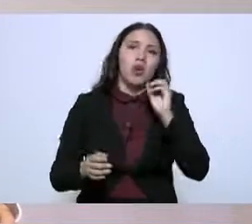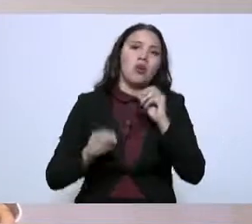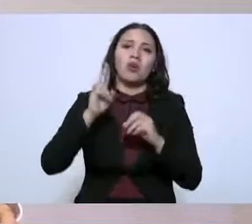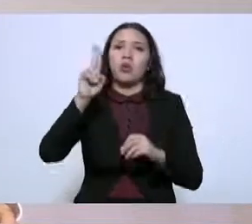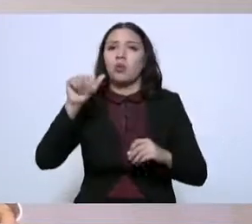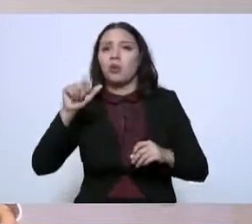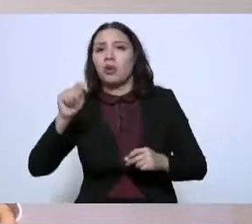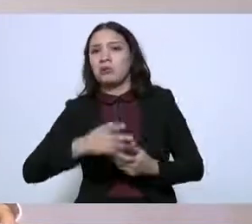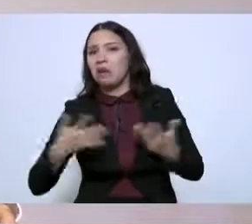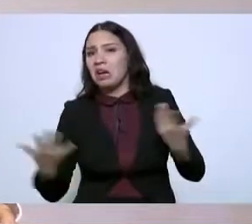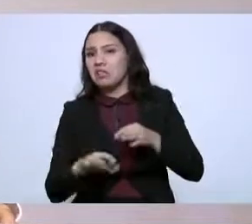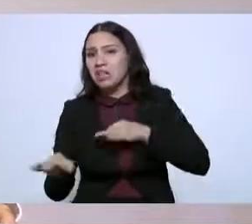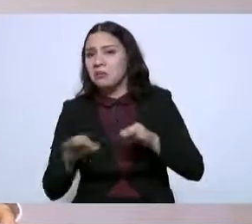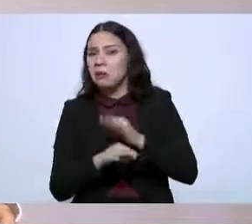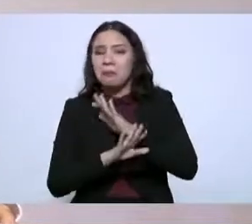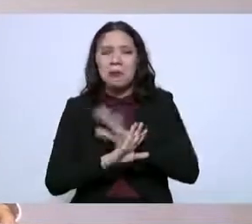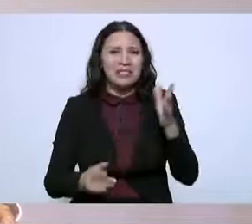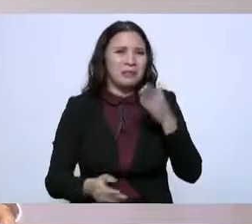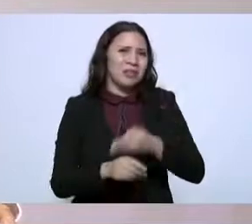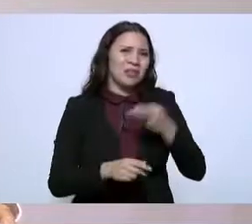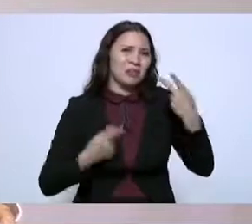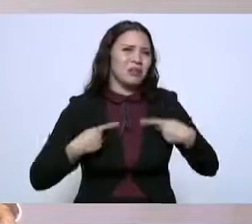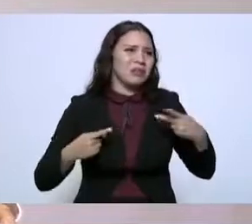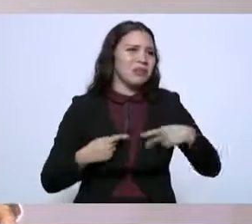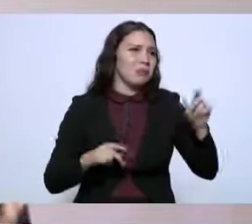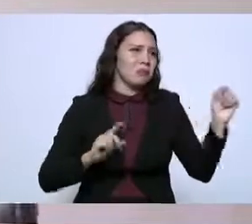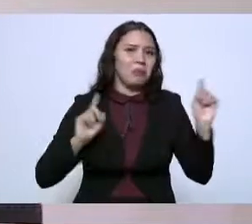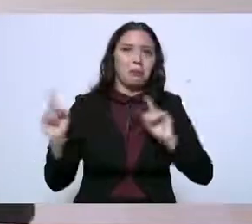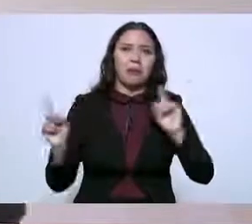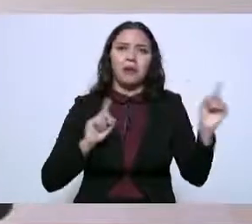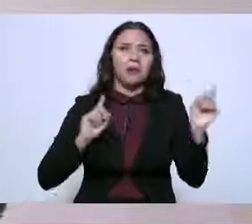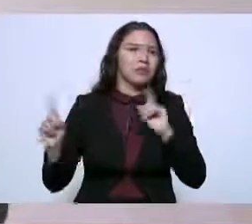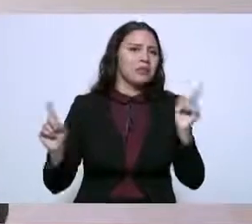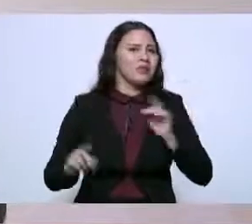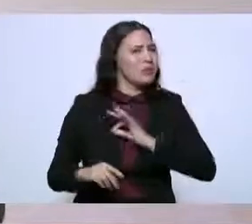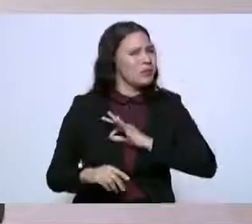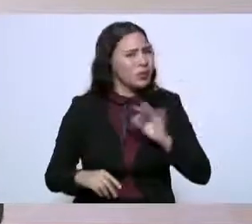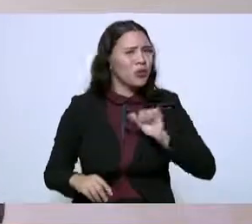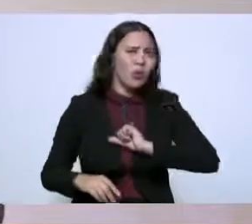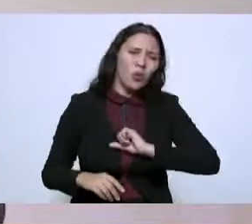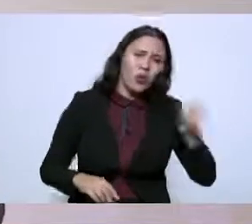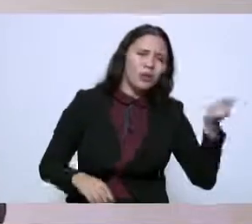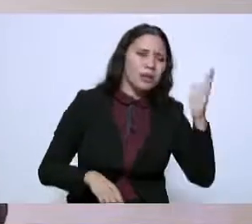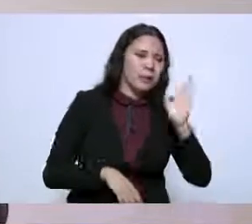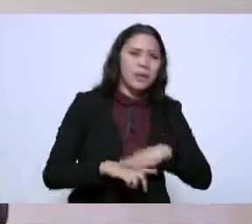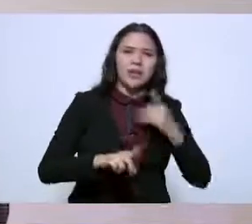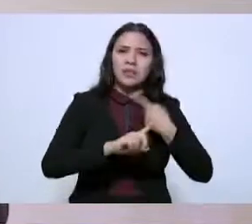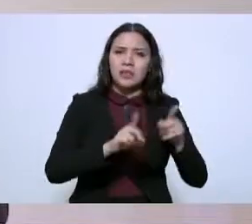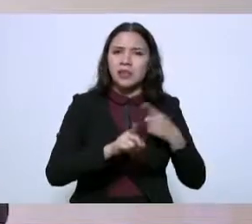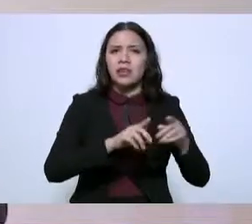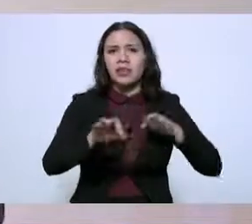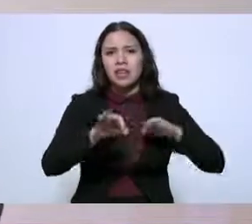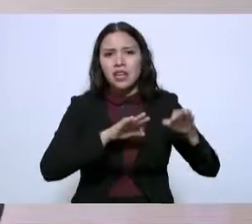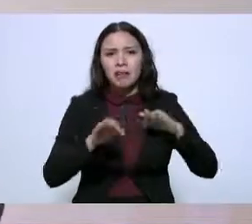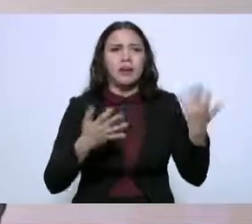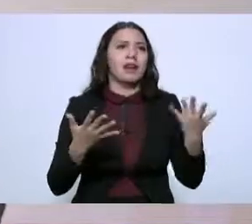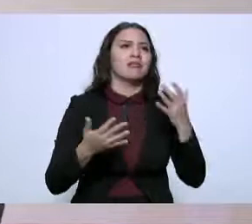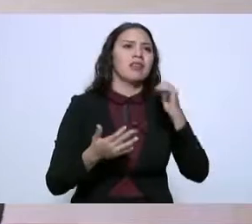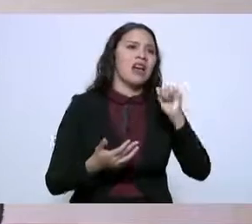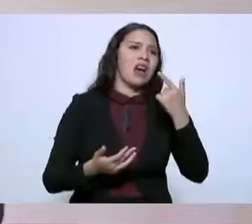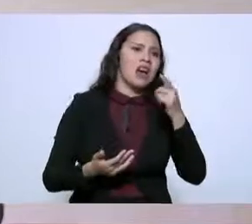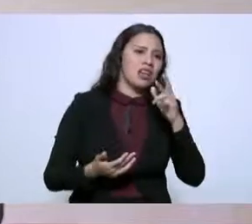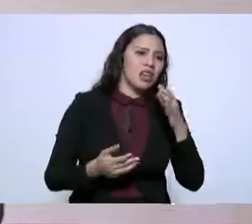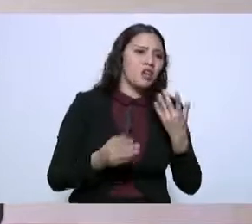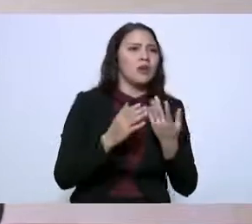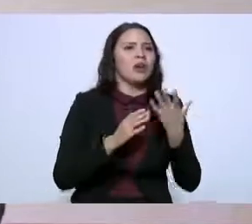de Tamaulipas en su campus que tiene aquí en Ciudad Victoria principalmente y con una poca actividad agrícola